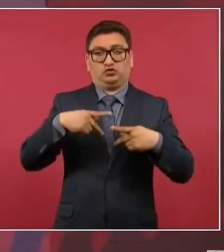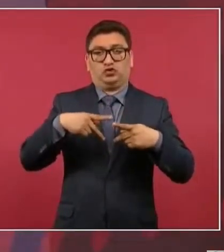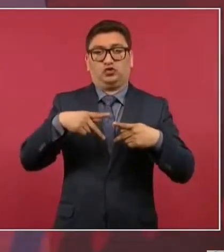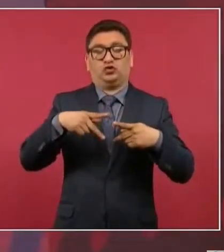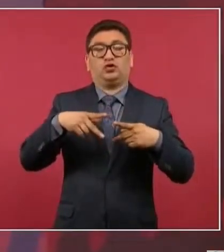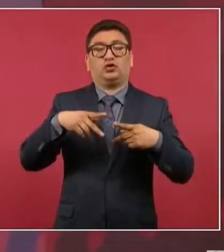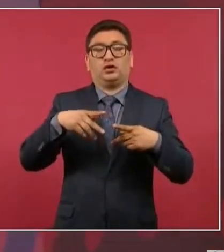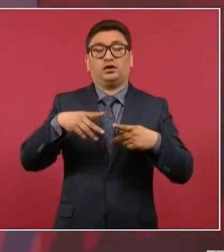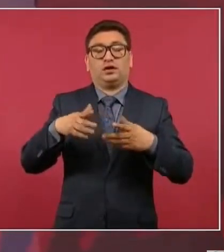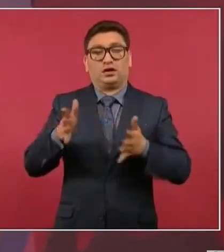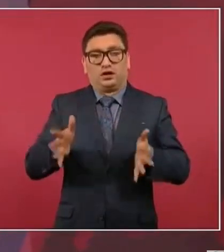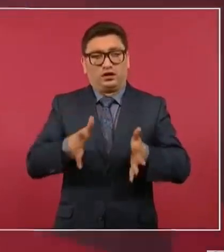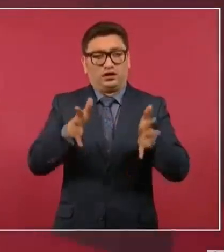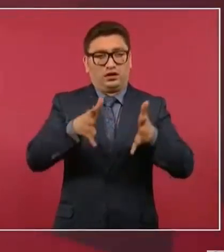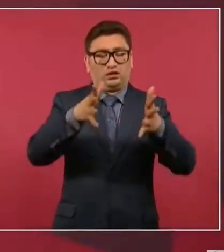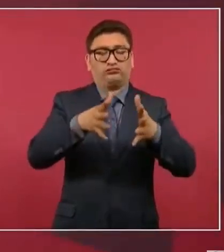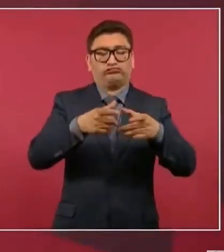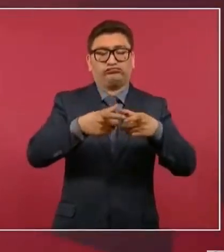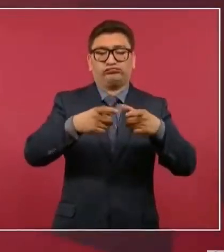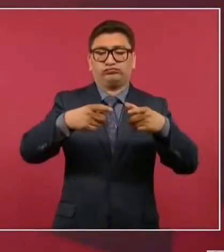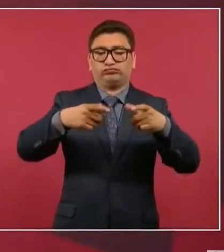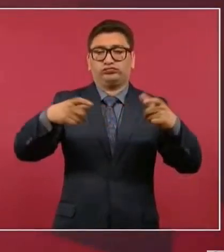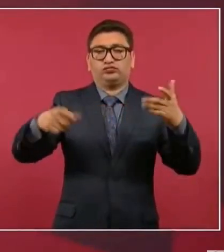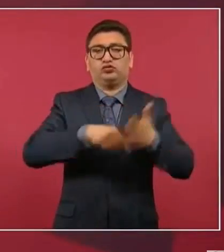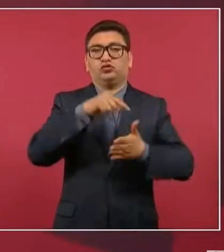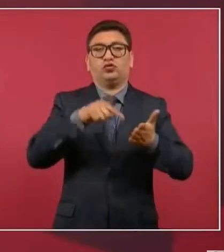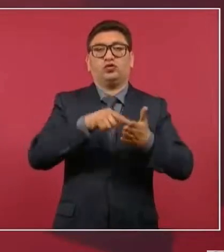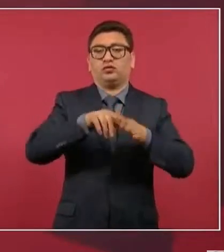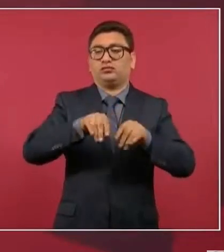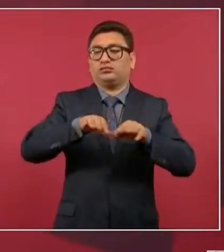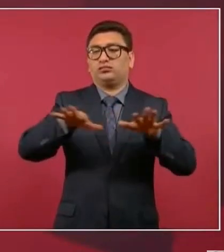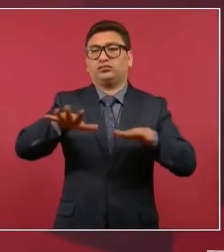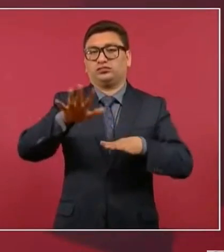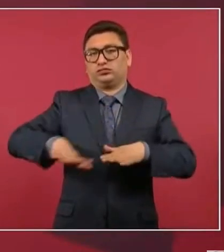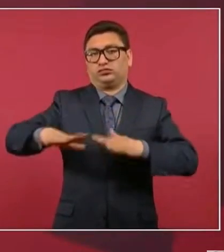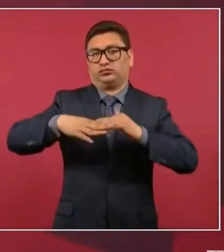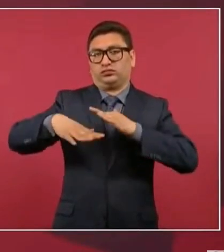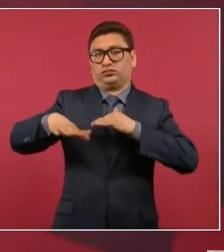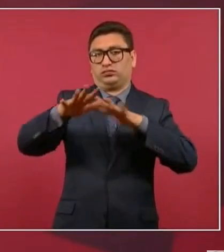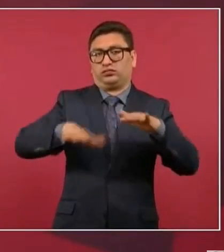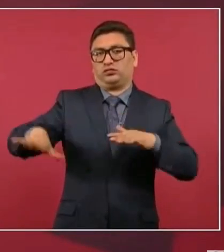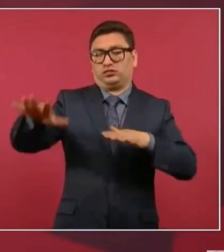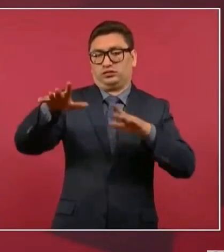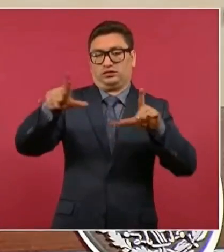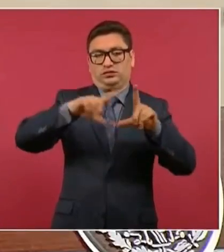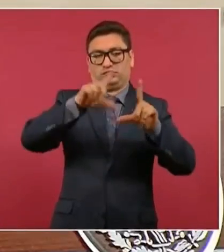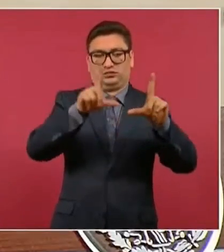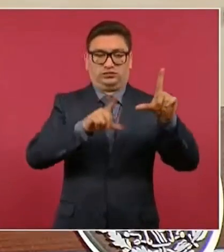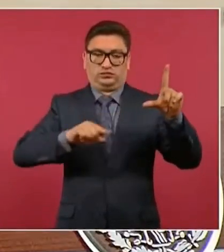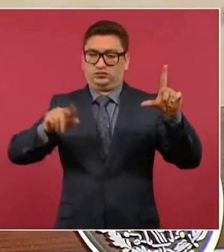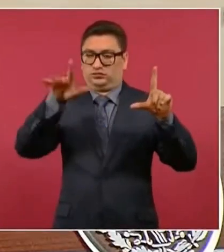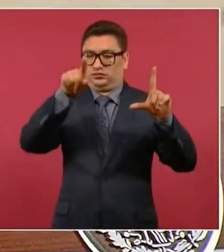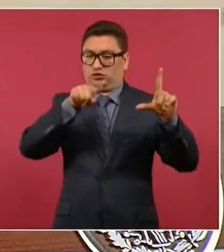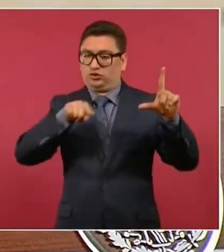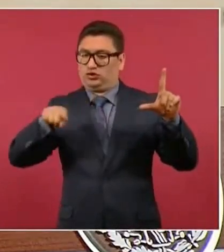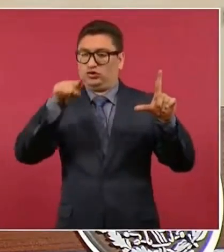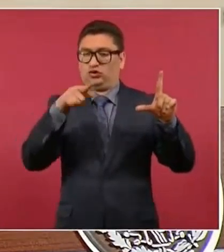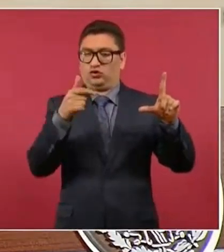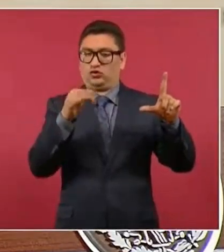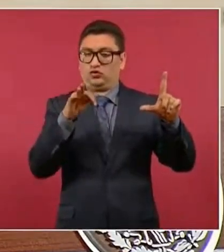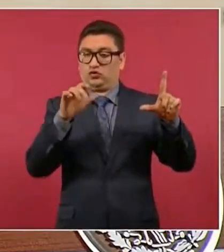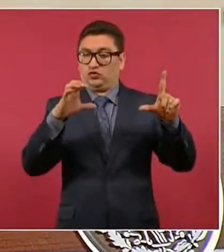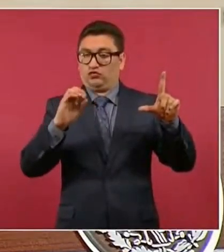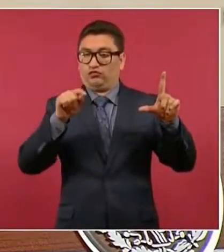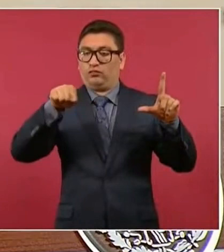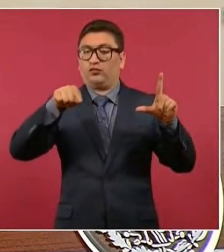se oriente el crecimiento poblacional hacia las costas, sobre todo, del Golfo, porque se tiene el